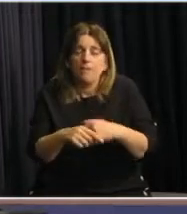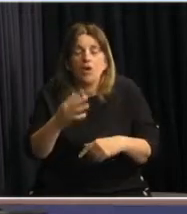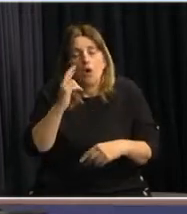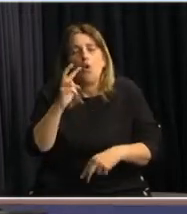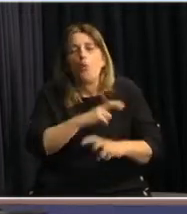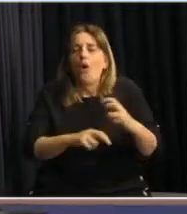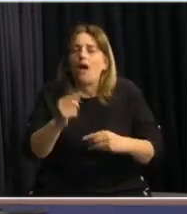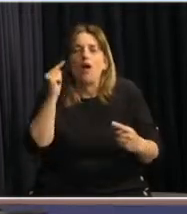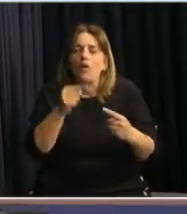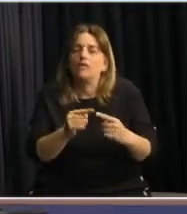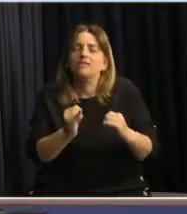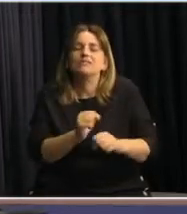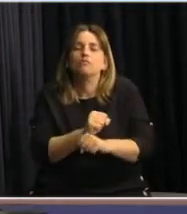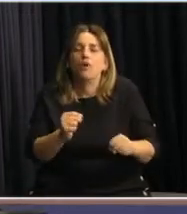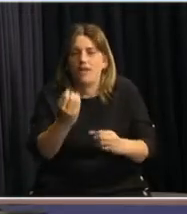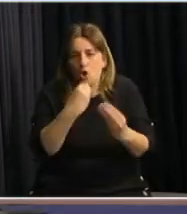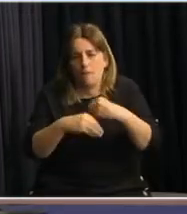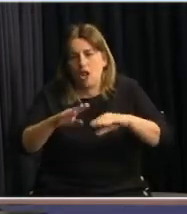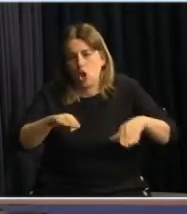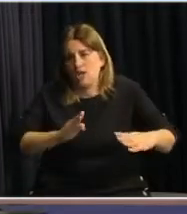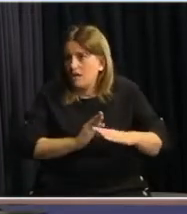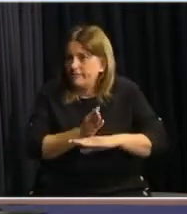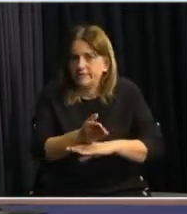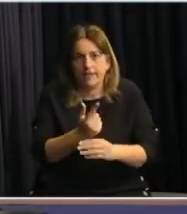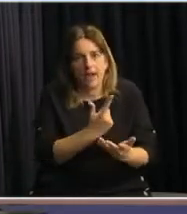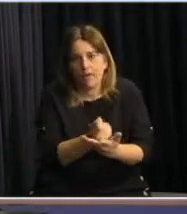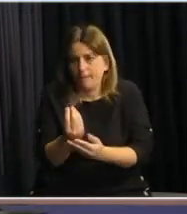de acceso a la alimentación para los niños. Gracias.